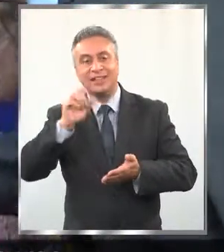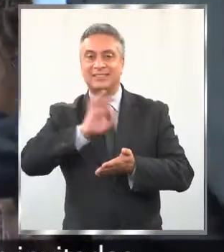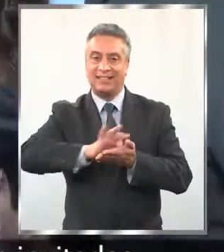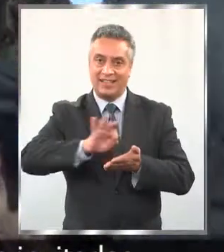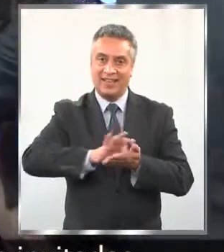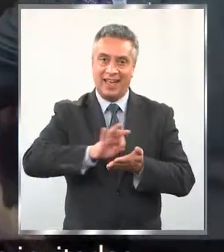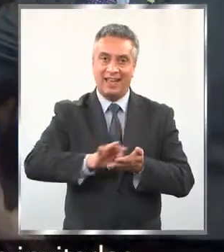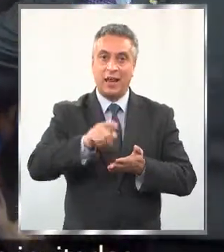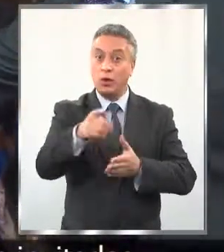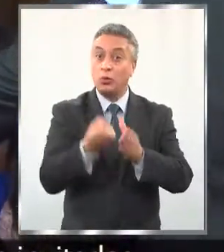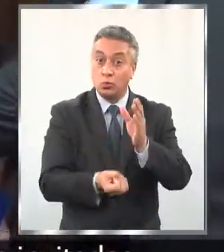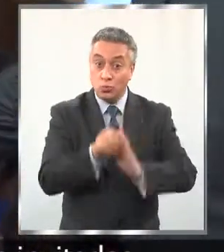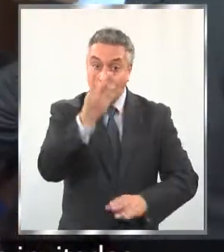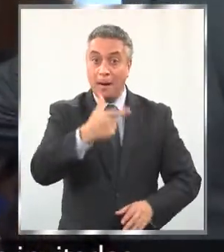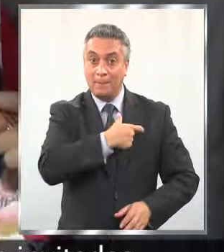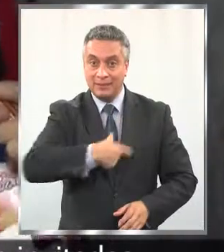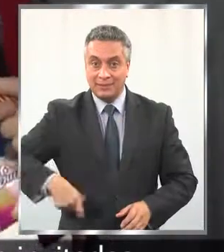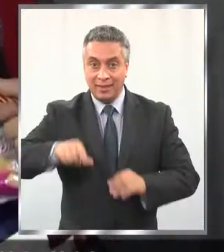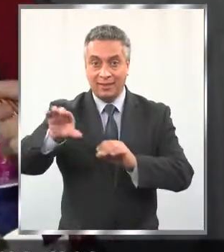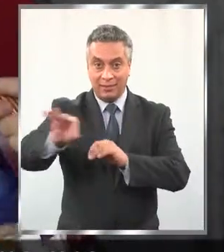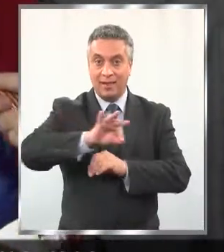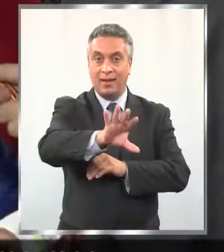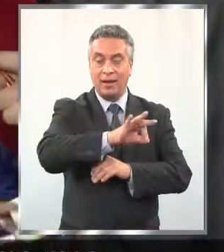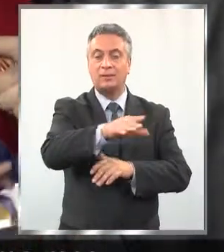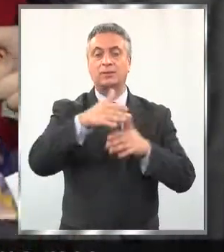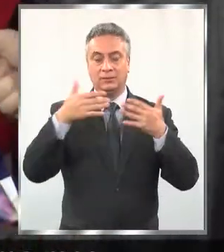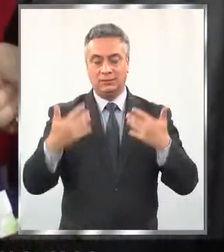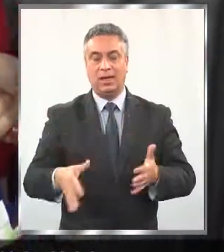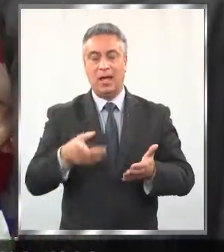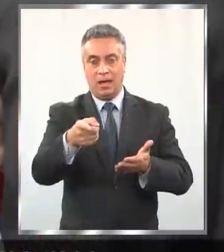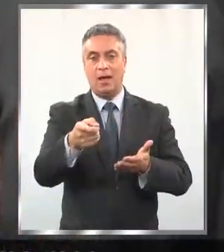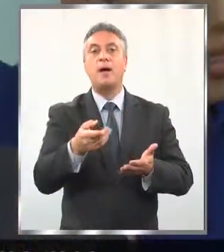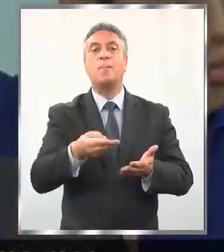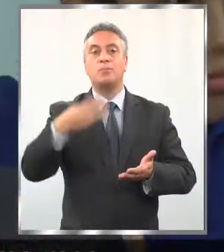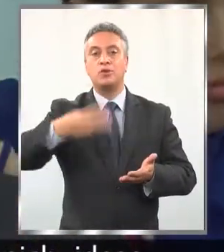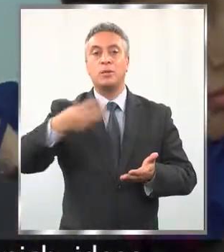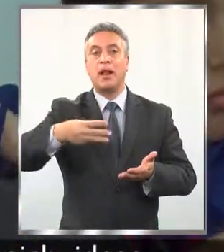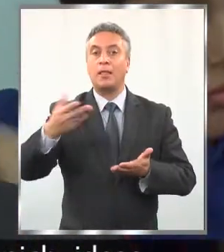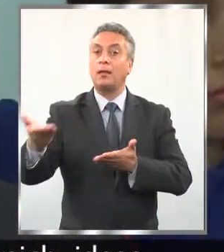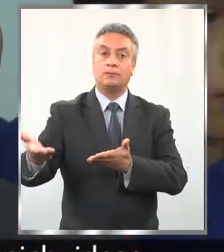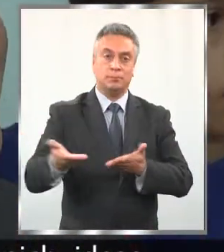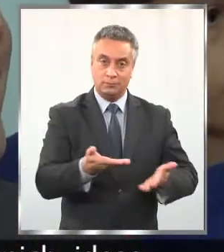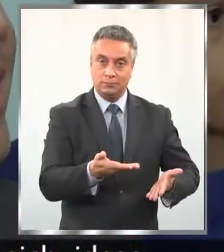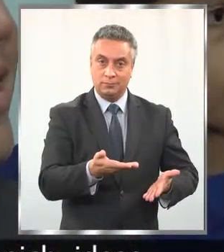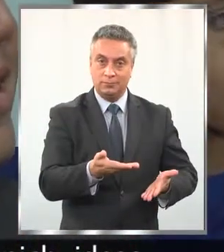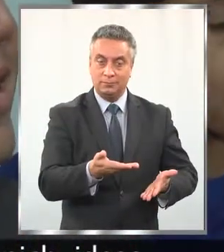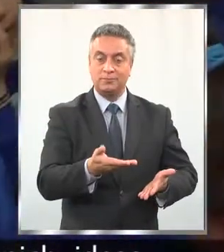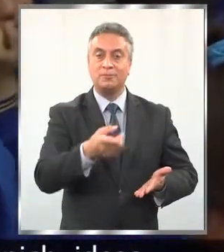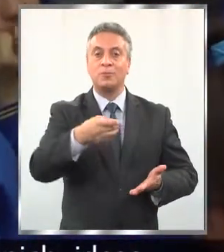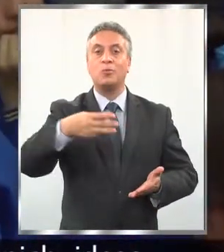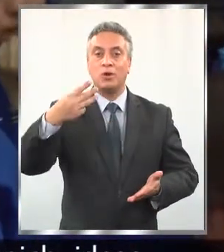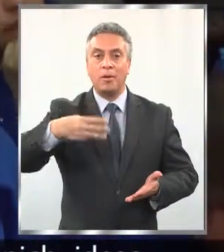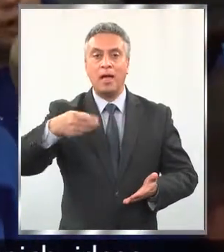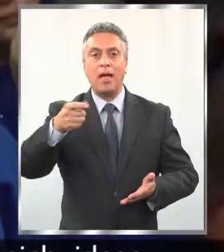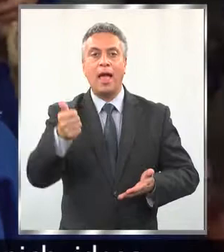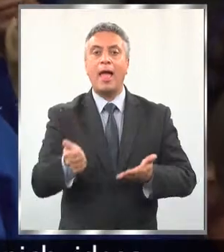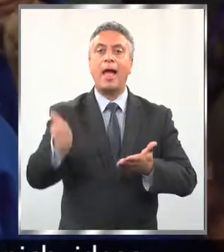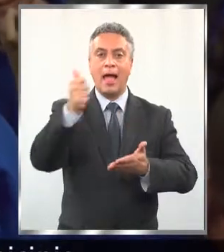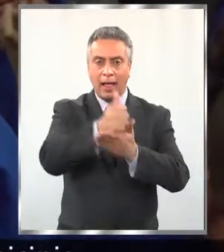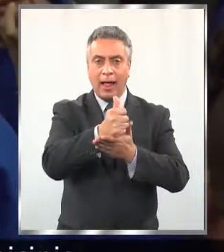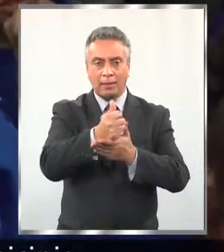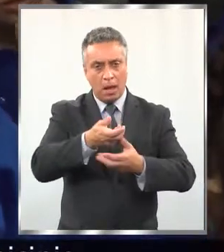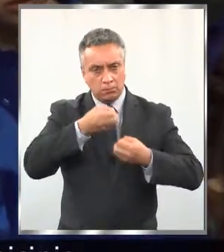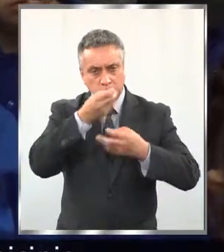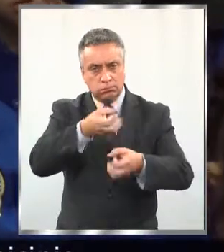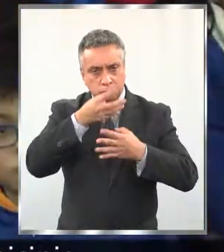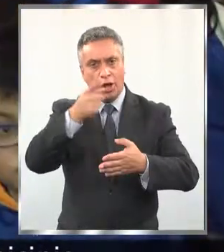del curso. Las nuevas presidentas fueron invitadas a la municipalidad el próximo mes, para plantearle al alcalde Radonich ideas